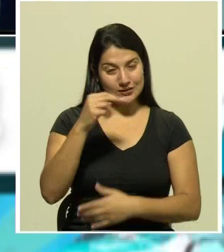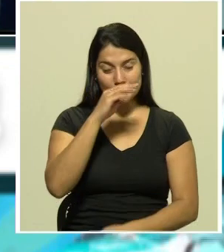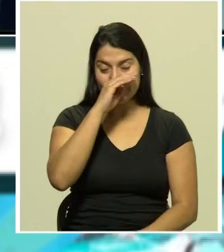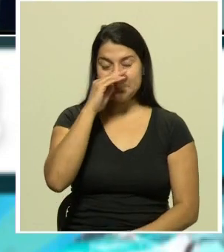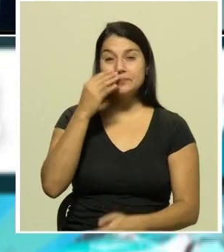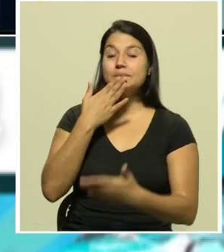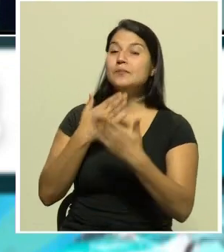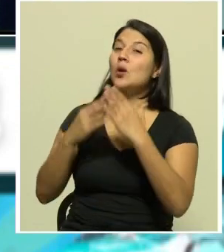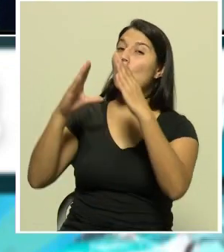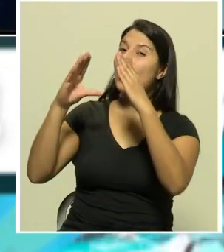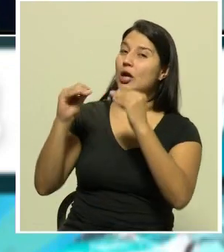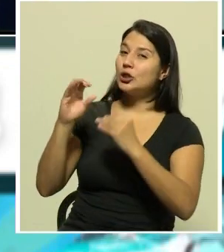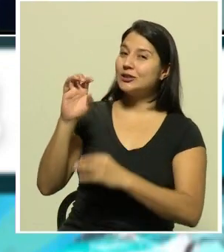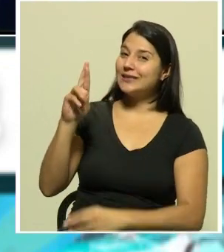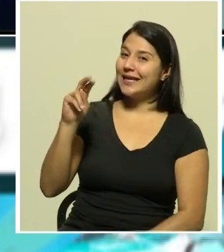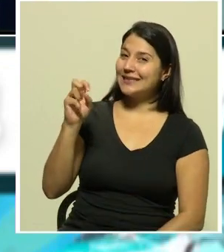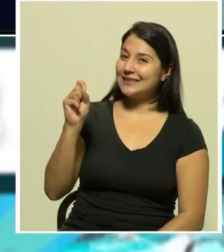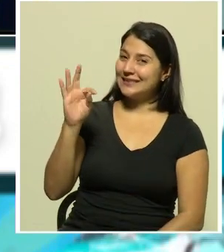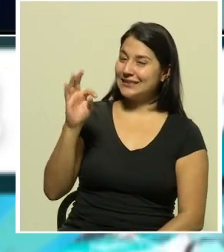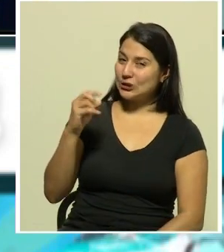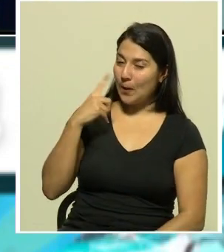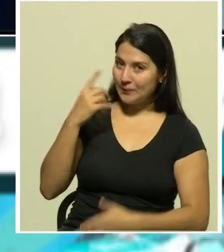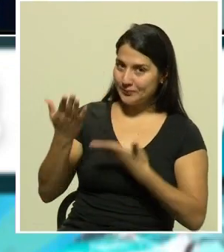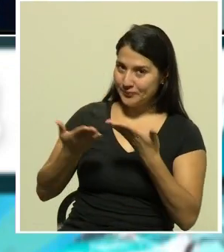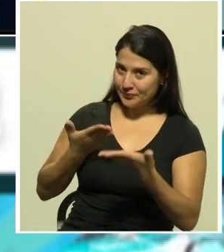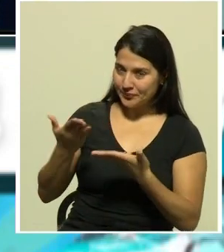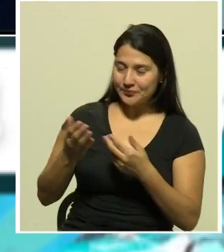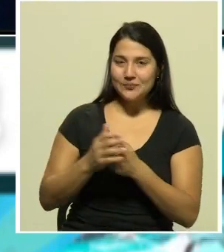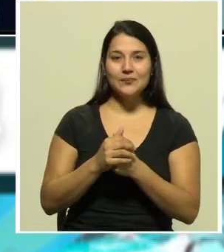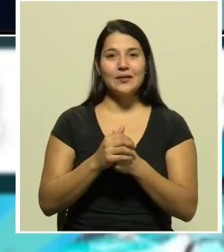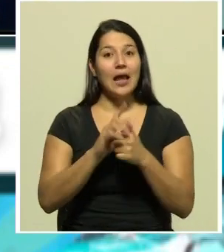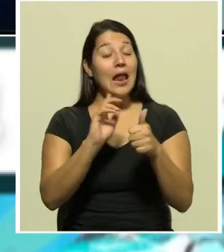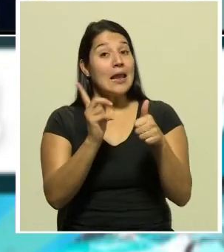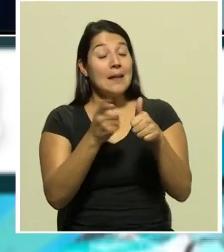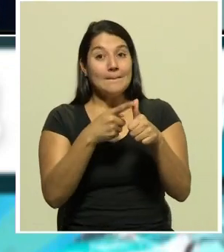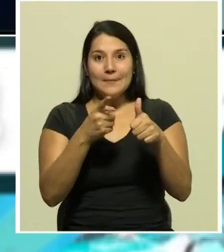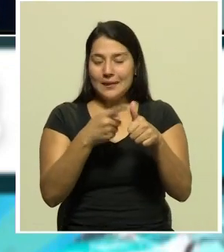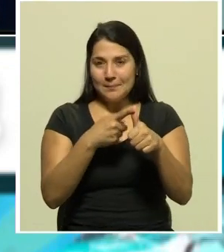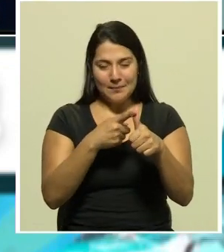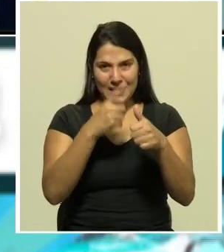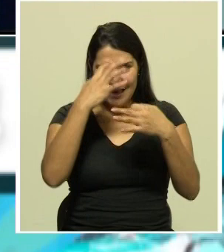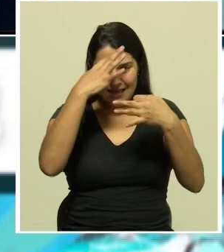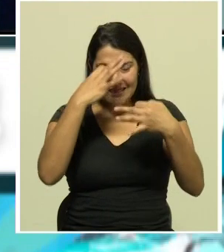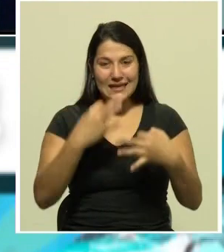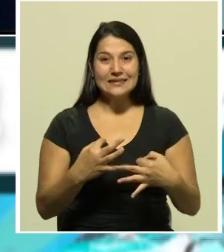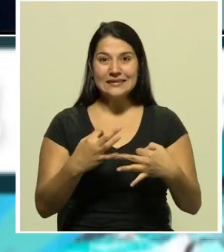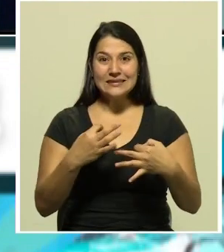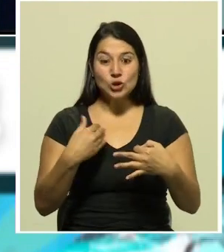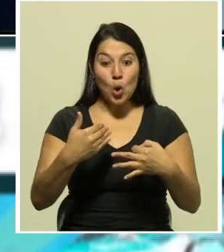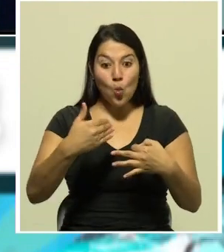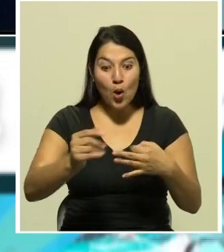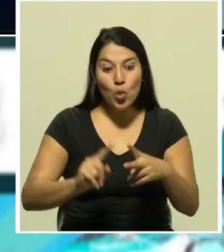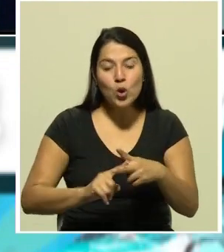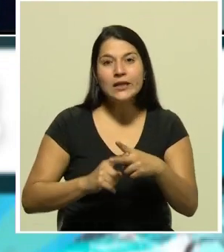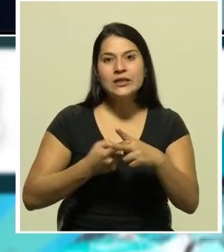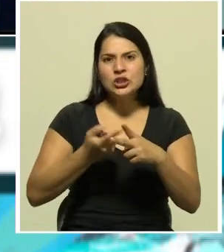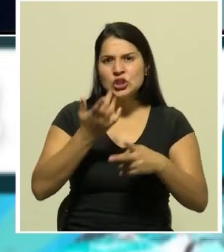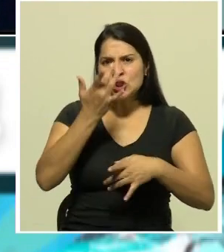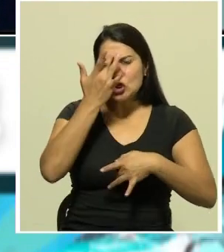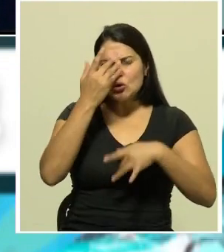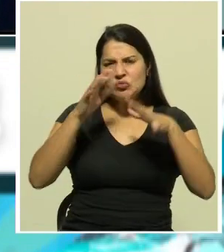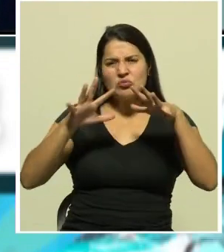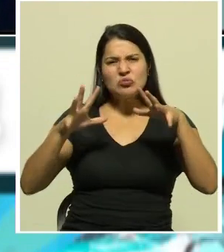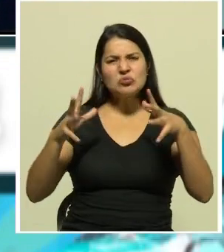Buenas noches, don Ernesto. A sus órdenes. Una de las primeras acciones que tomaron al inicio de la pandemia fue